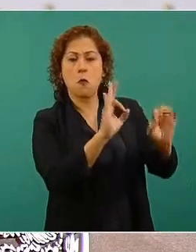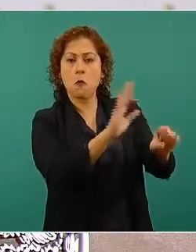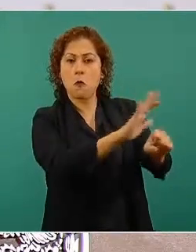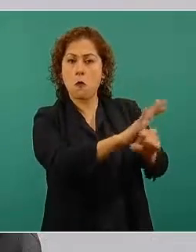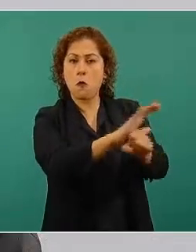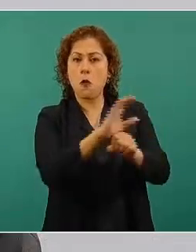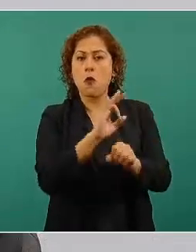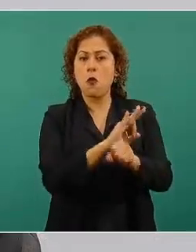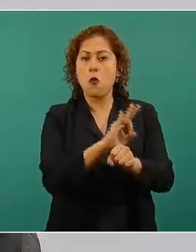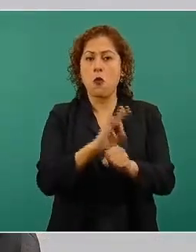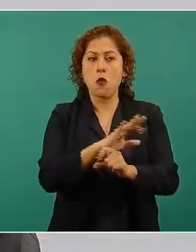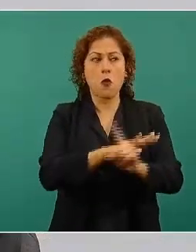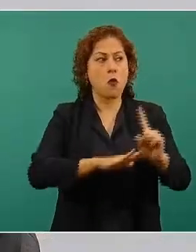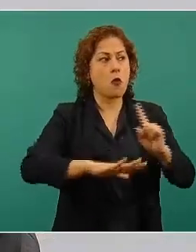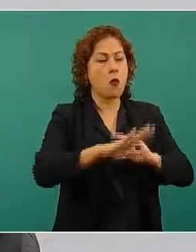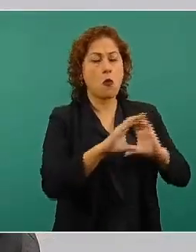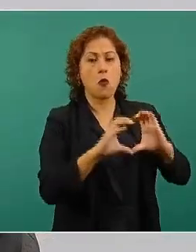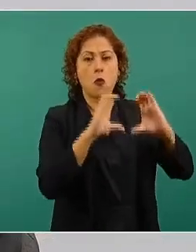bastante